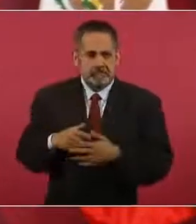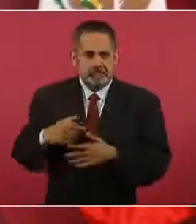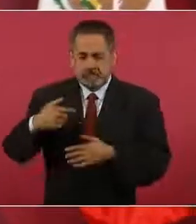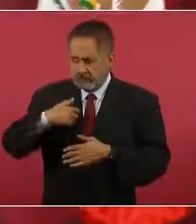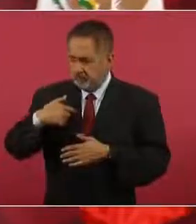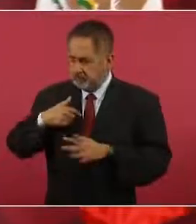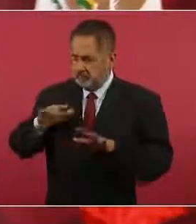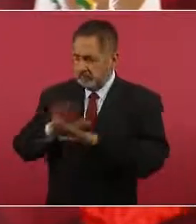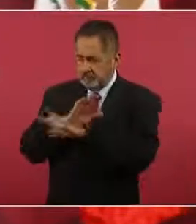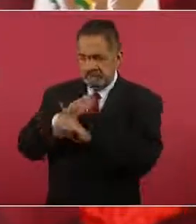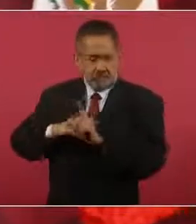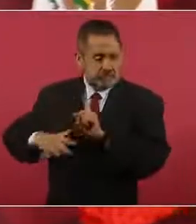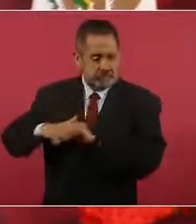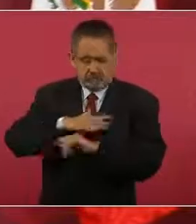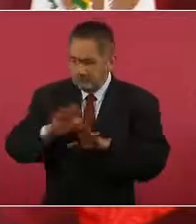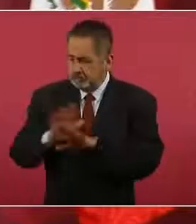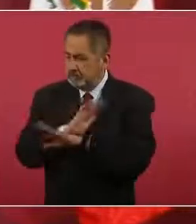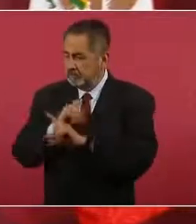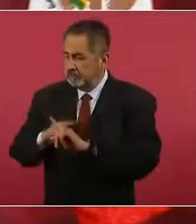circunstancia.